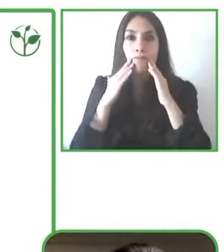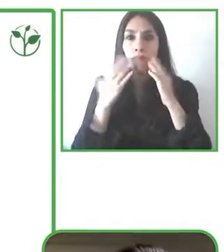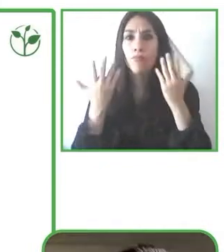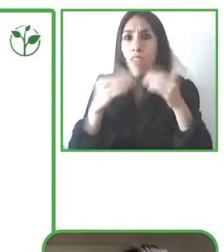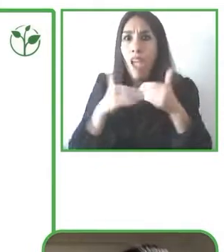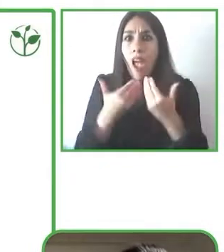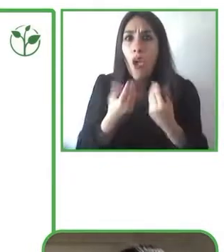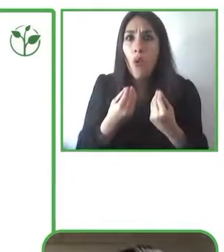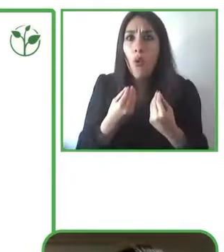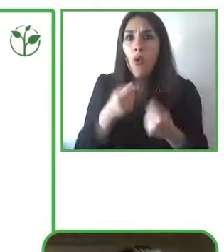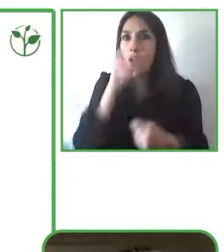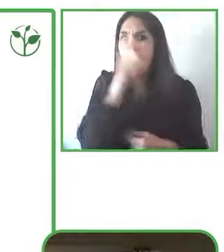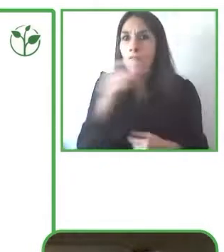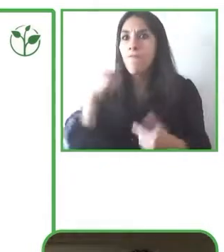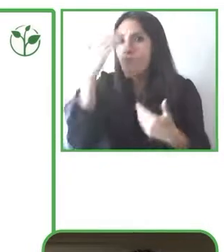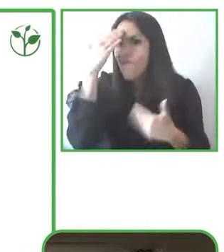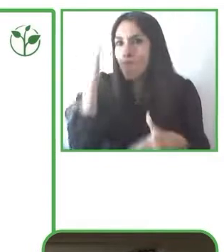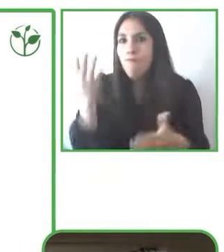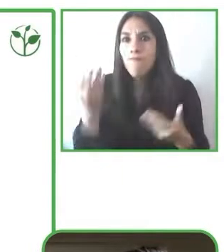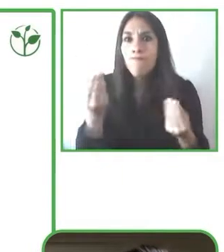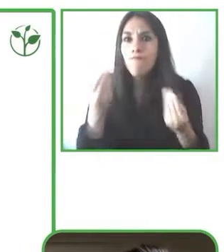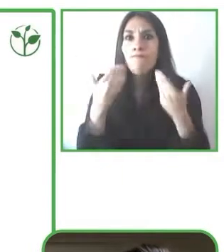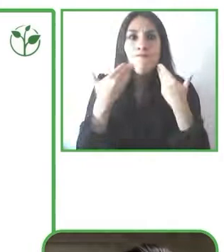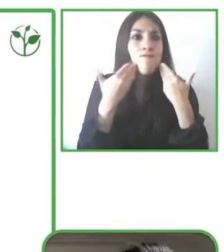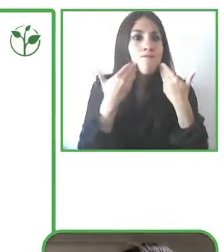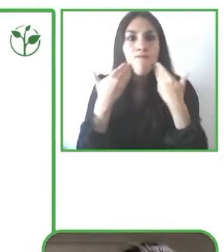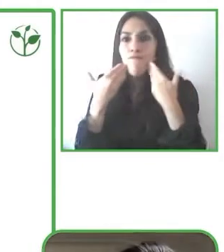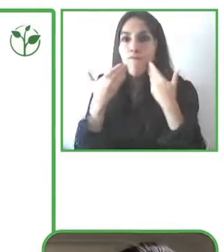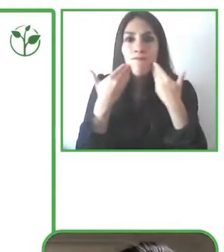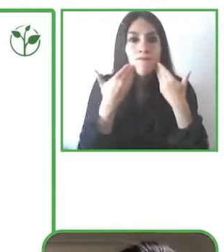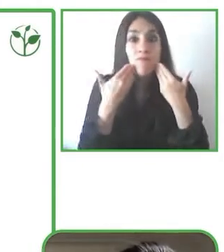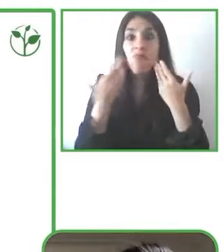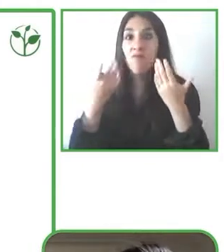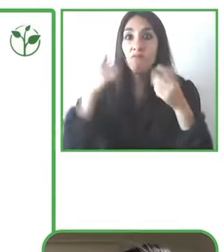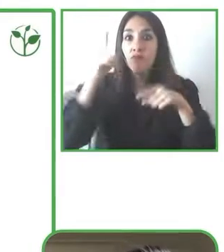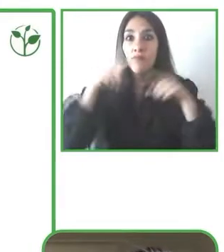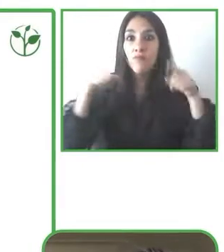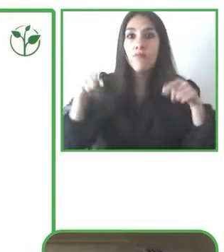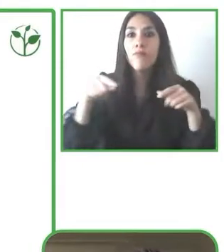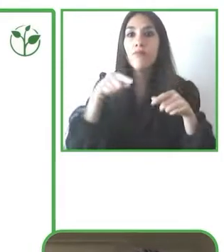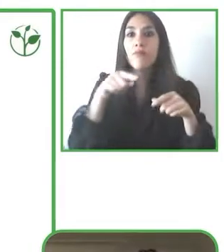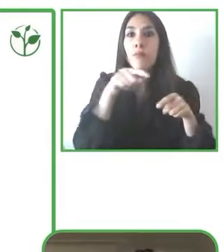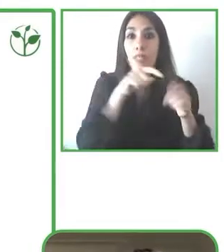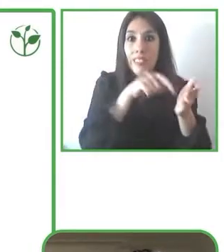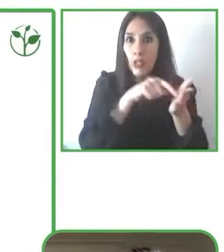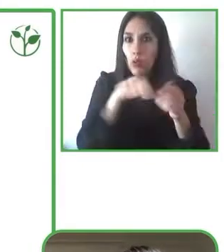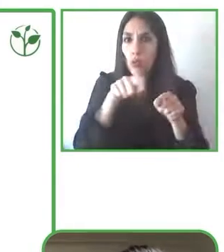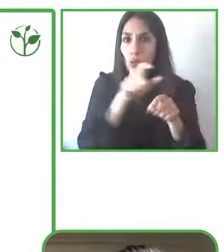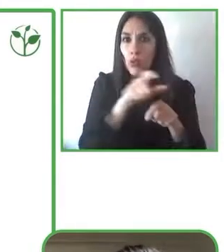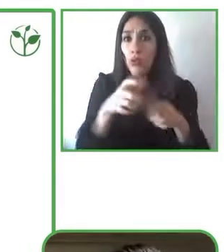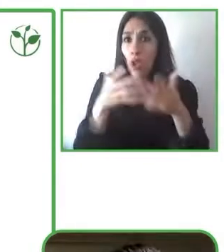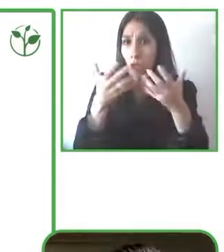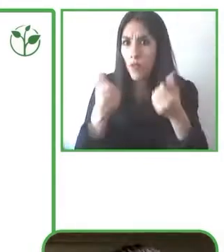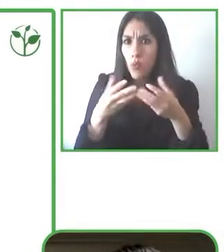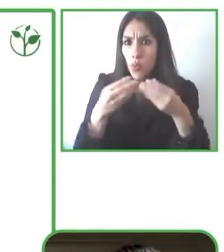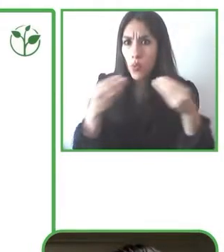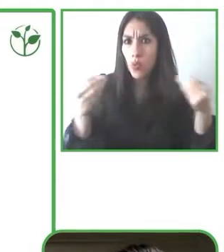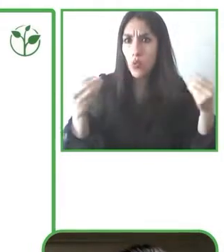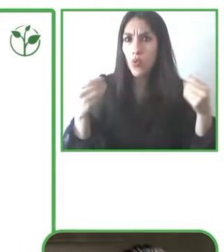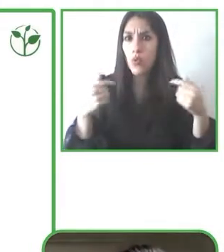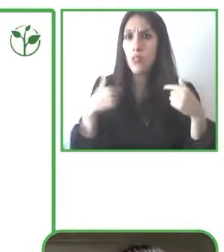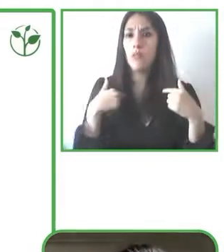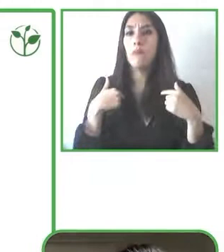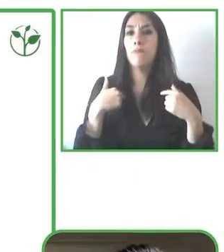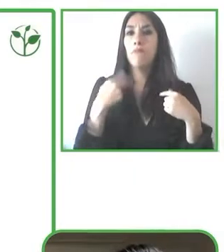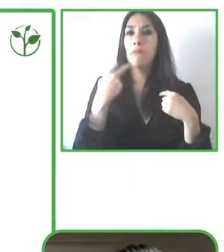algunos botones que se colocan, como pueden ustedes ver en la foto, hay muchos dispositivos al frente de la cara de la persona que lo hace muy